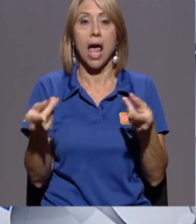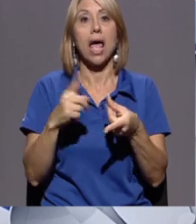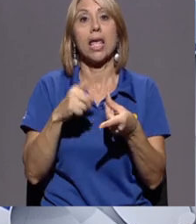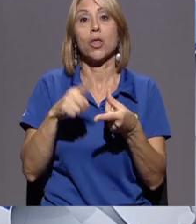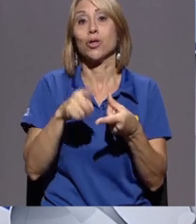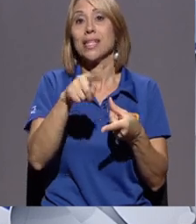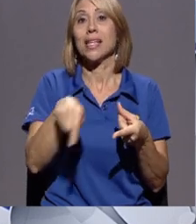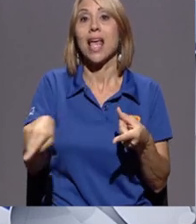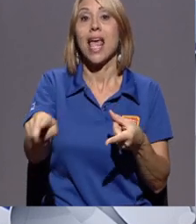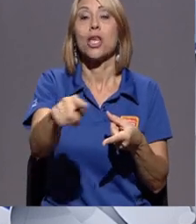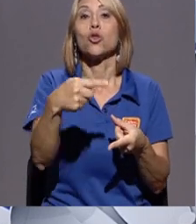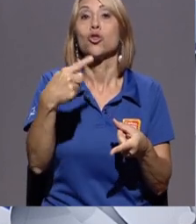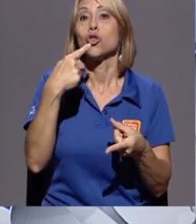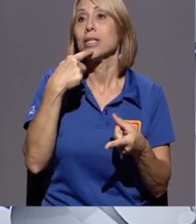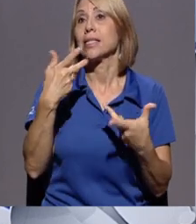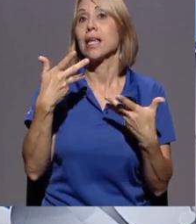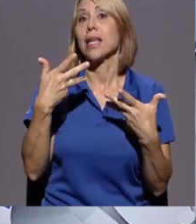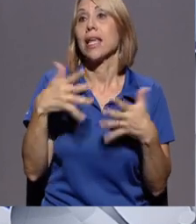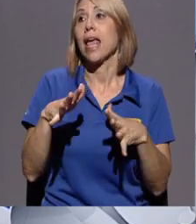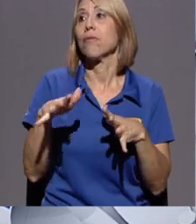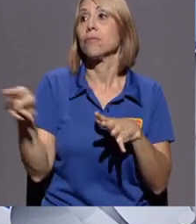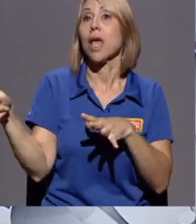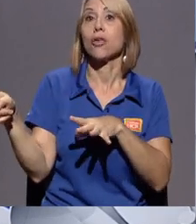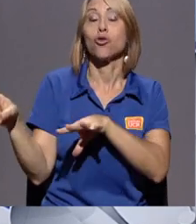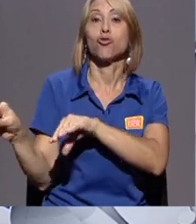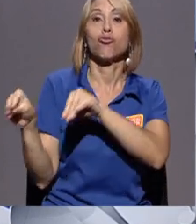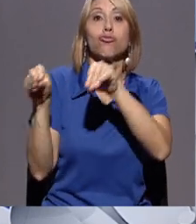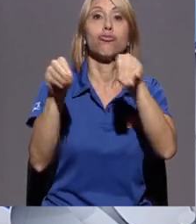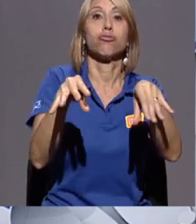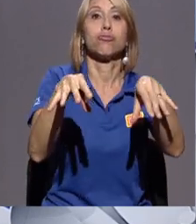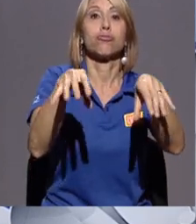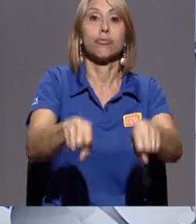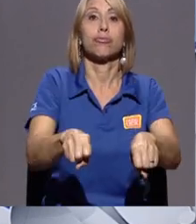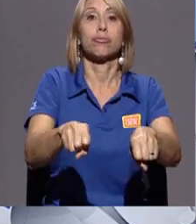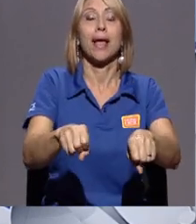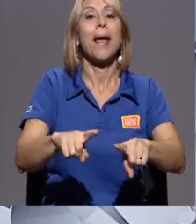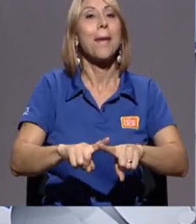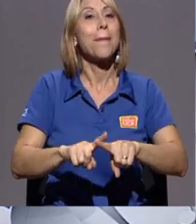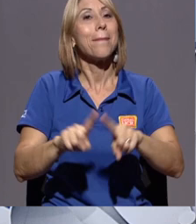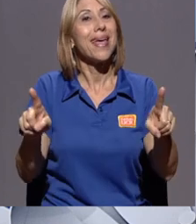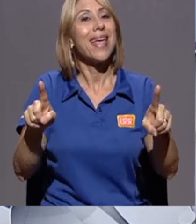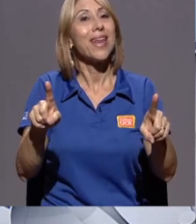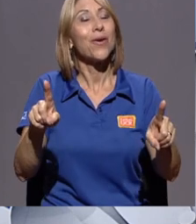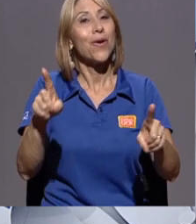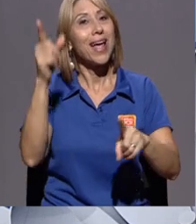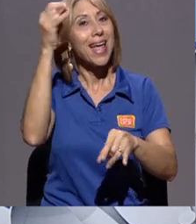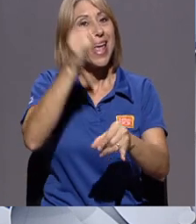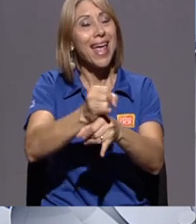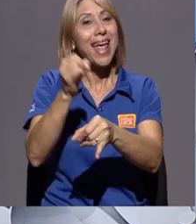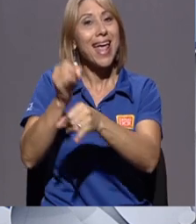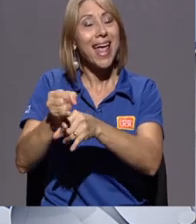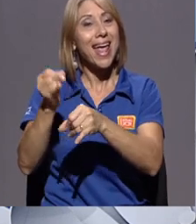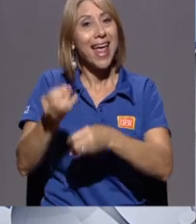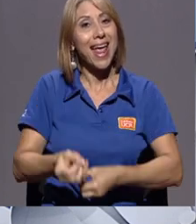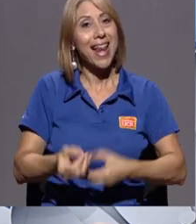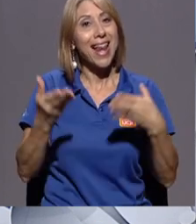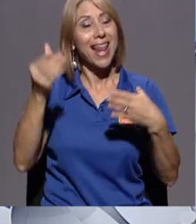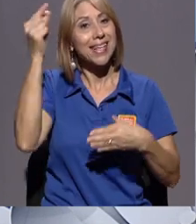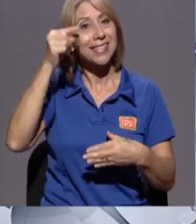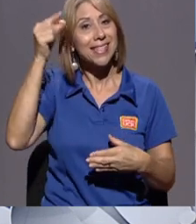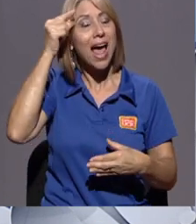posesión. Pero el Estado debió haber actuado dotando,